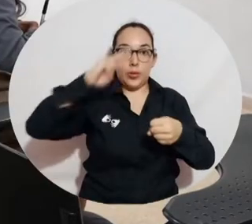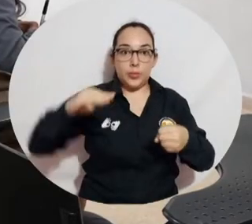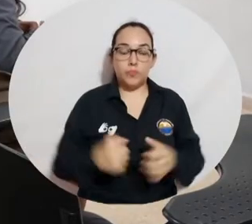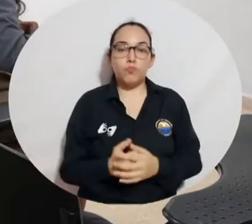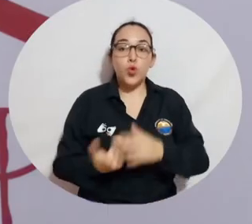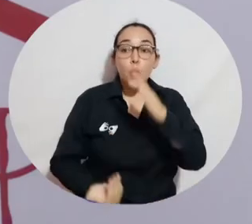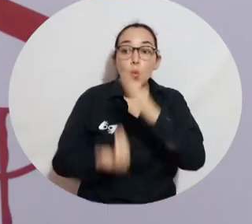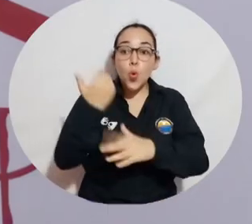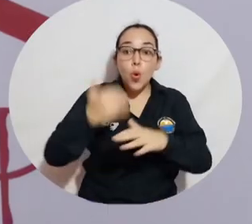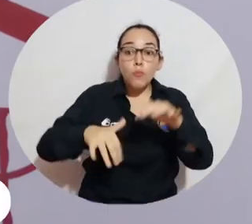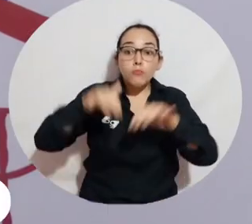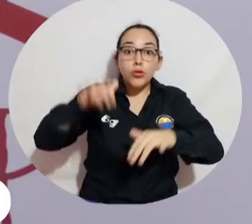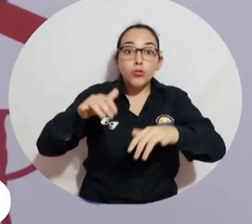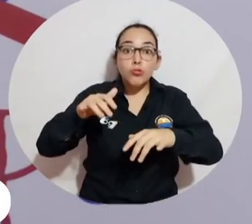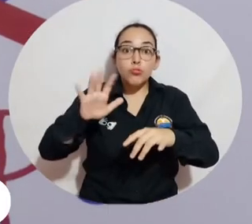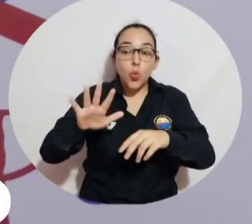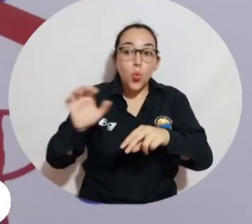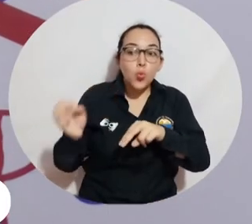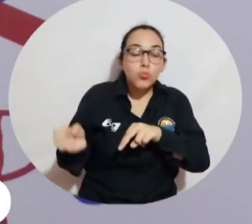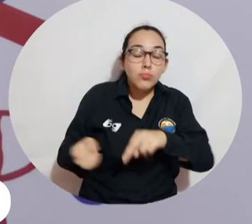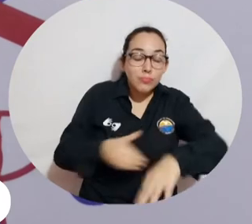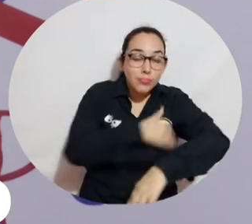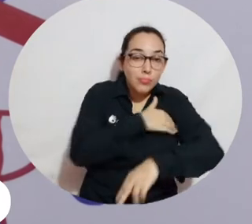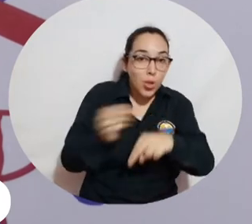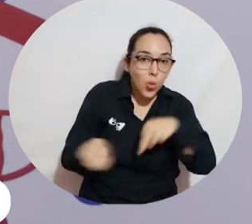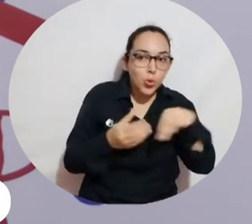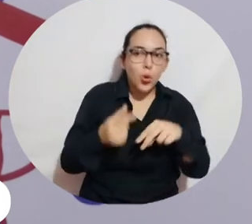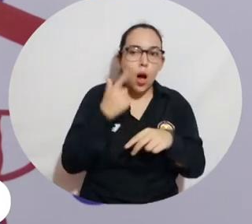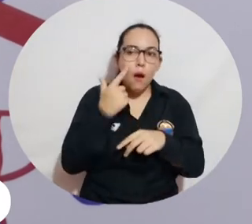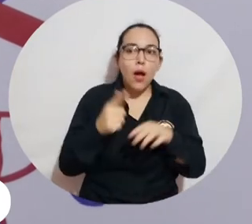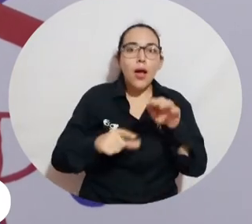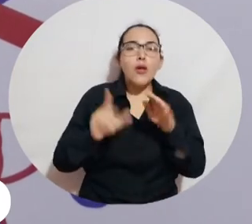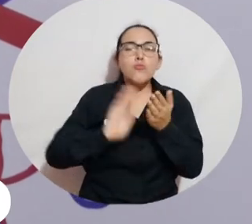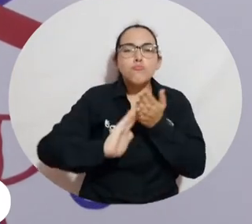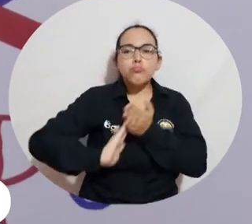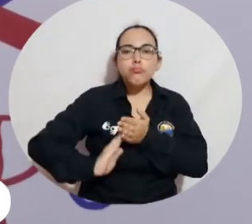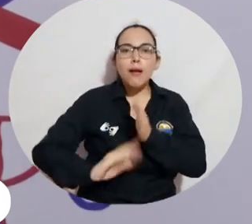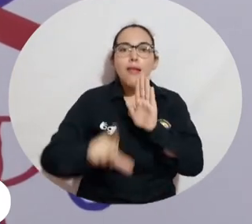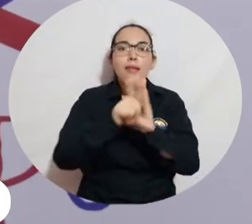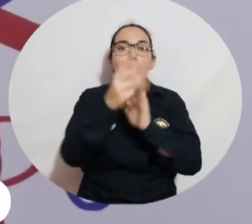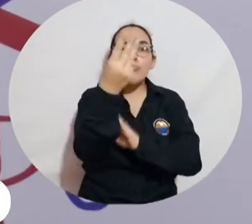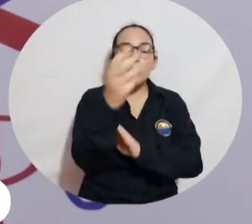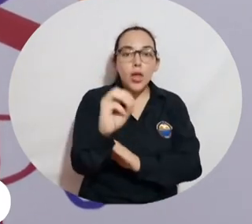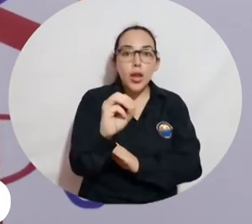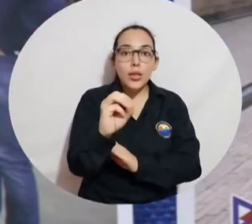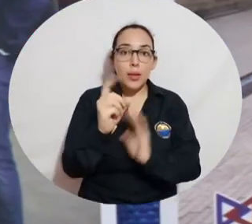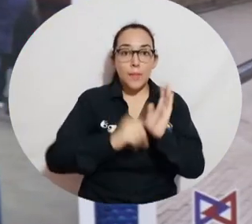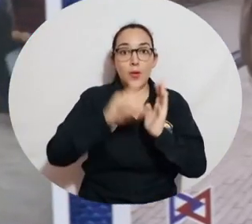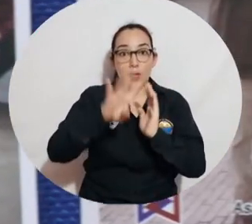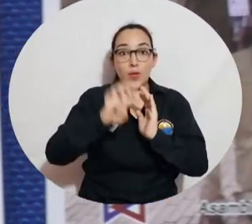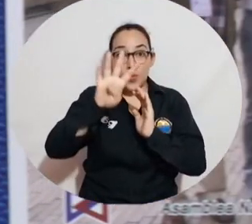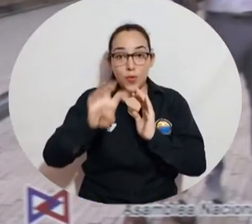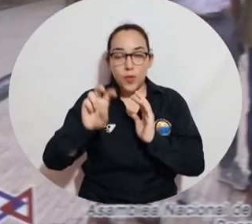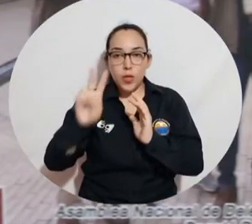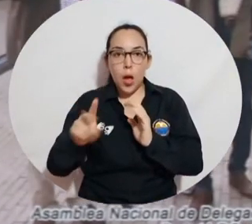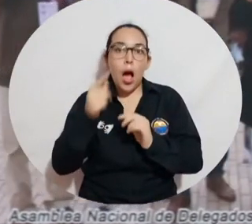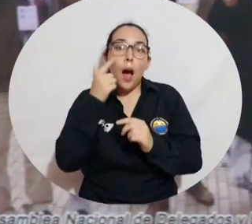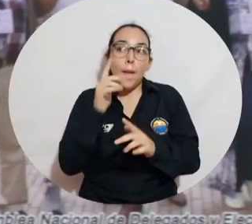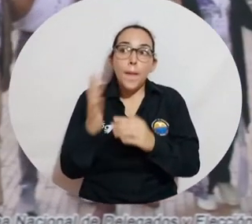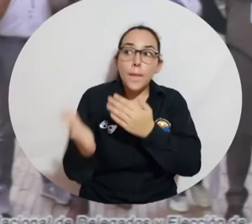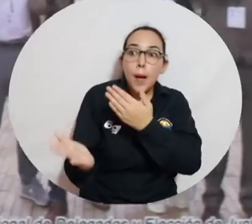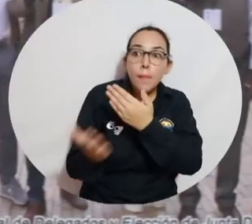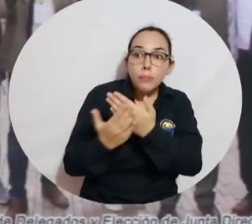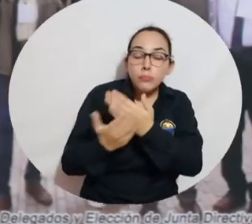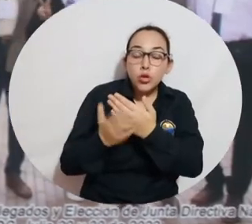El nuevo ministro de Educación ya anunció que será una reforma a la Ley 30 de 1992, y esperamos que el